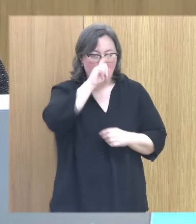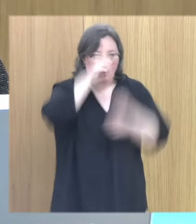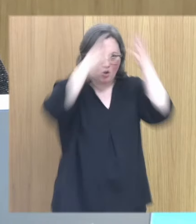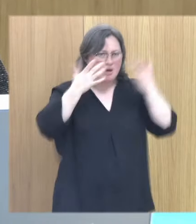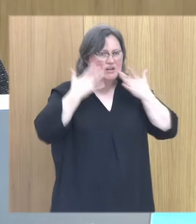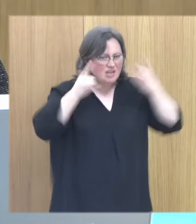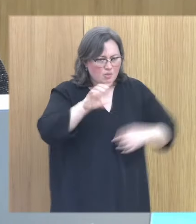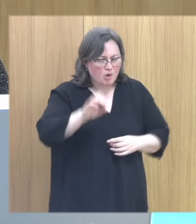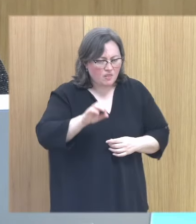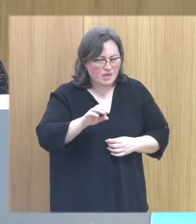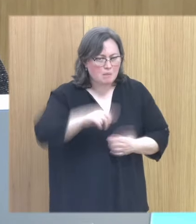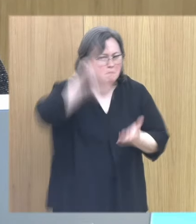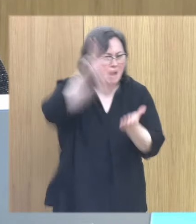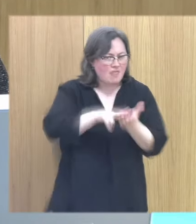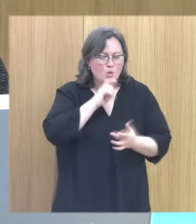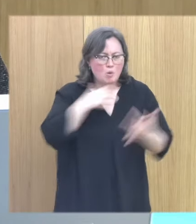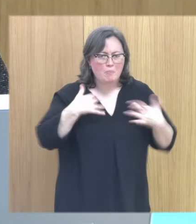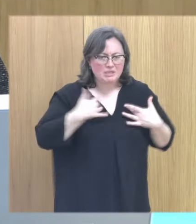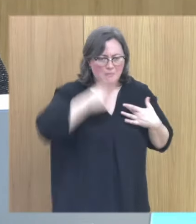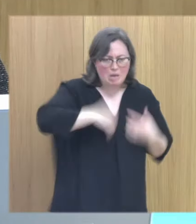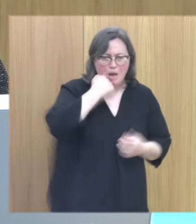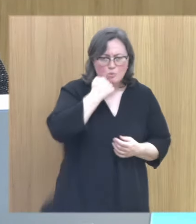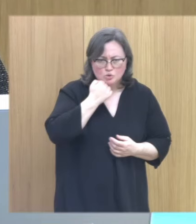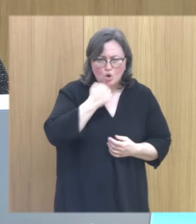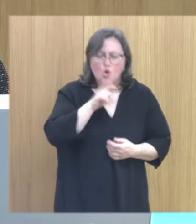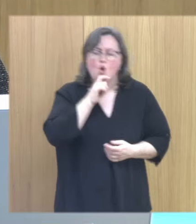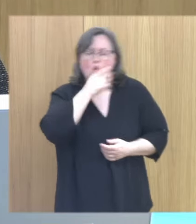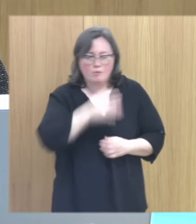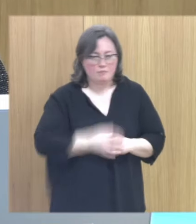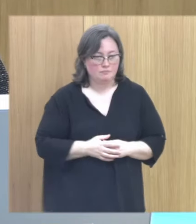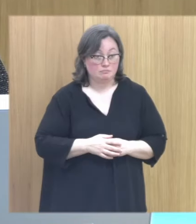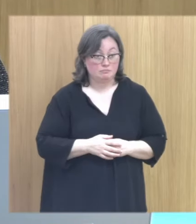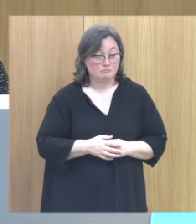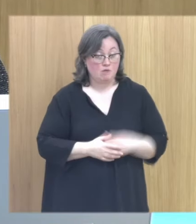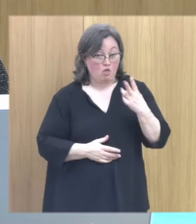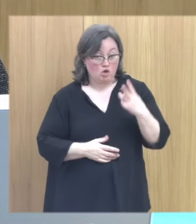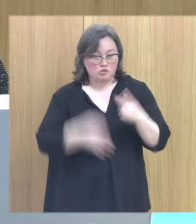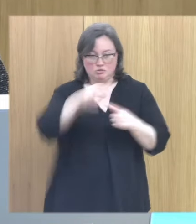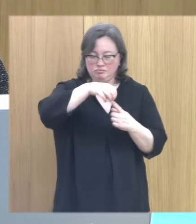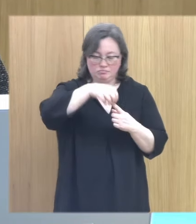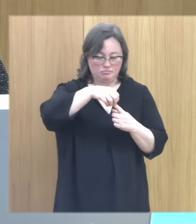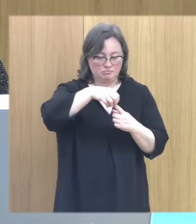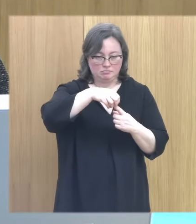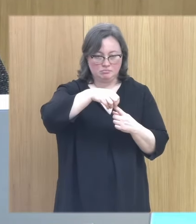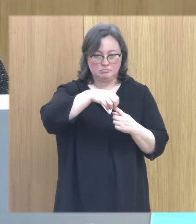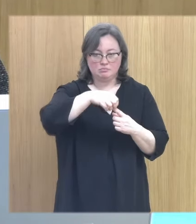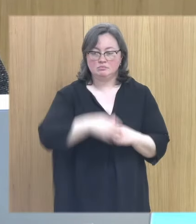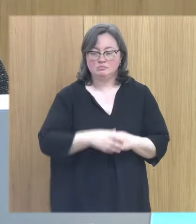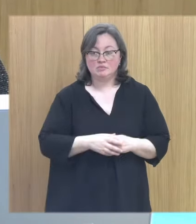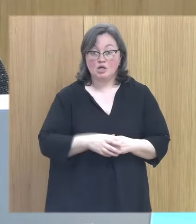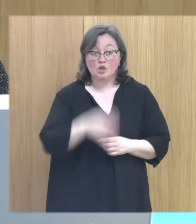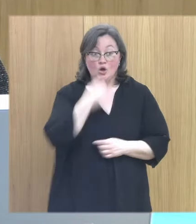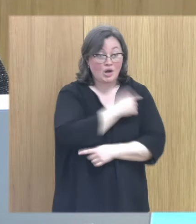explícito cómo validar la vivencia del abuso para mí hay dos claves que son nucleares uno yo les